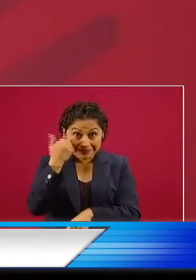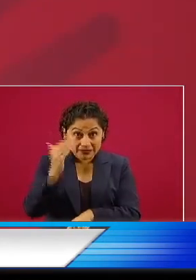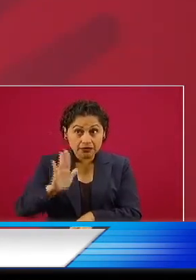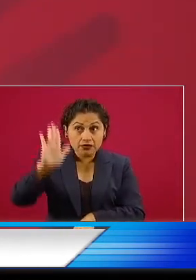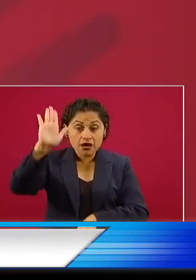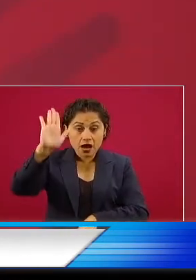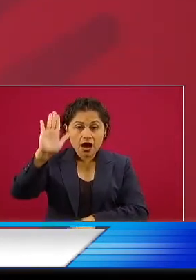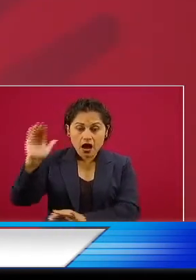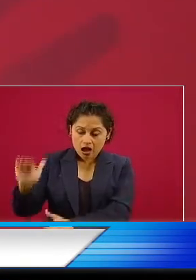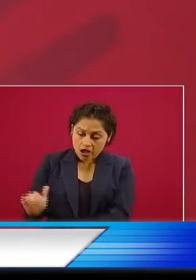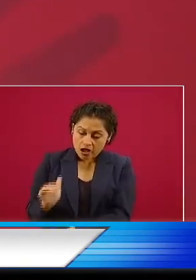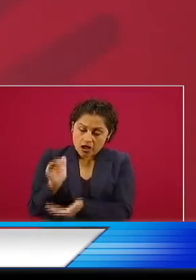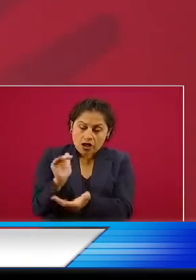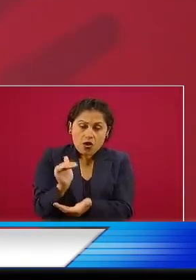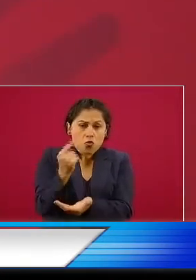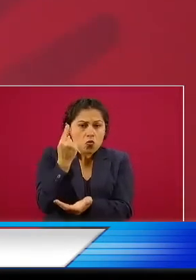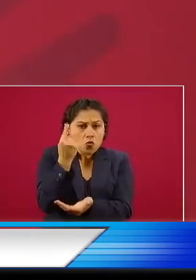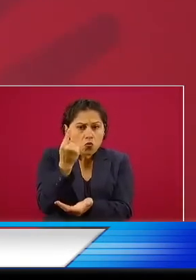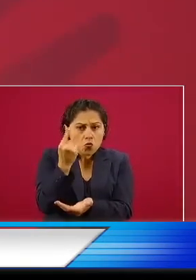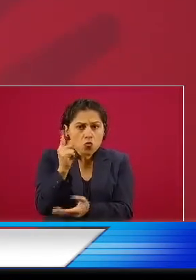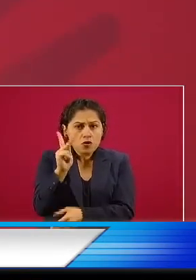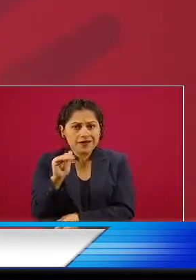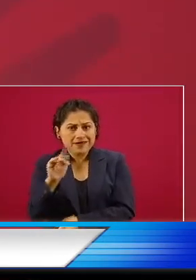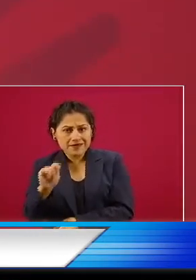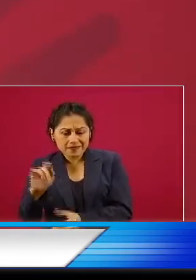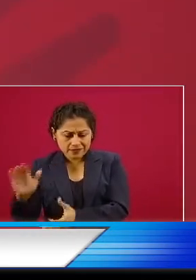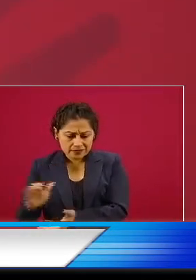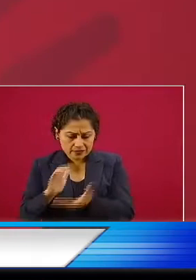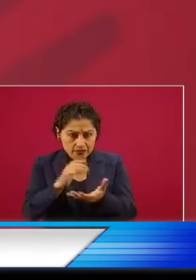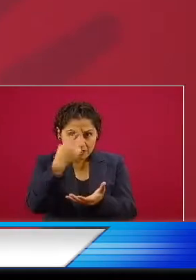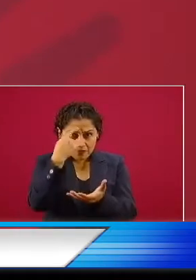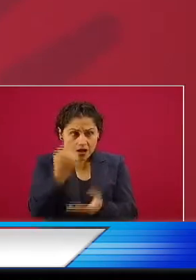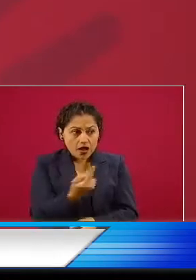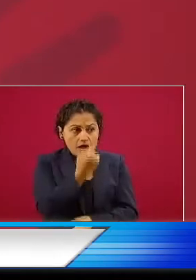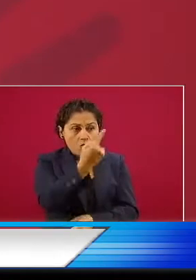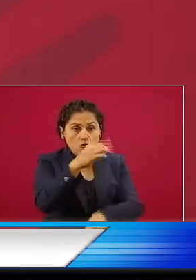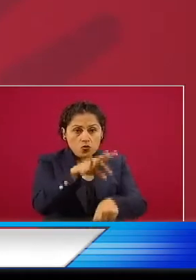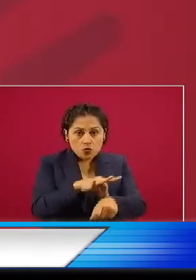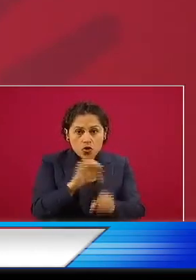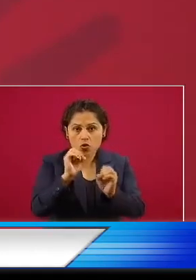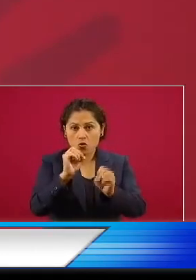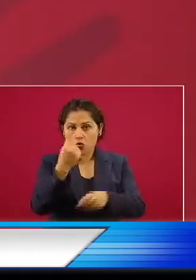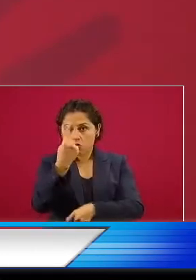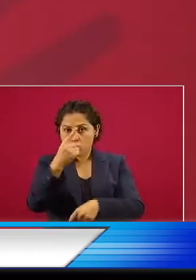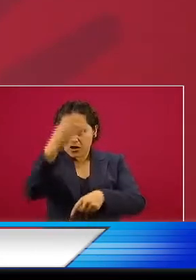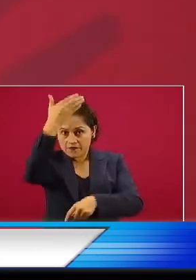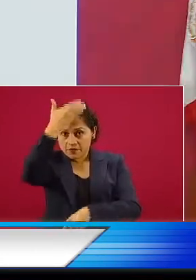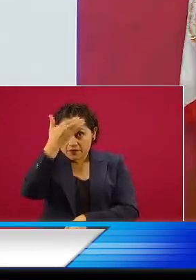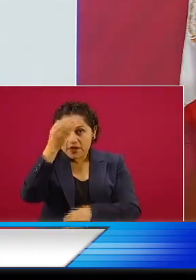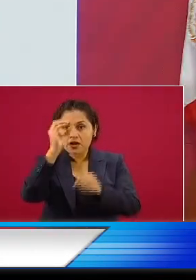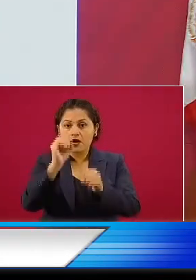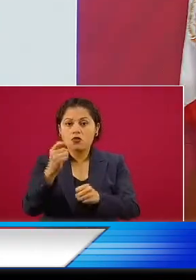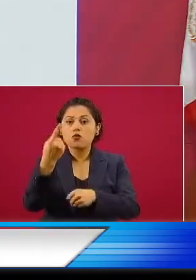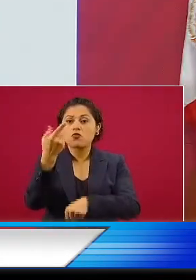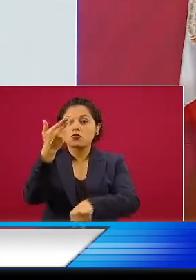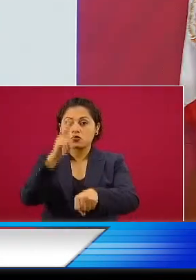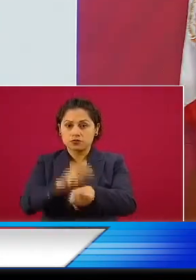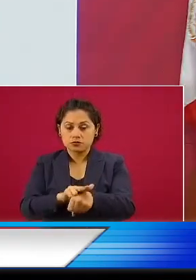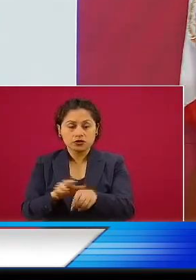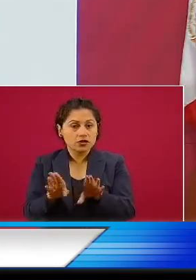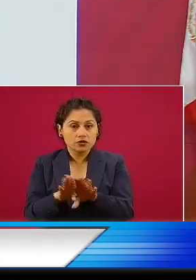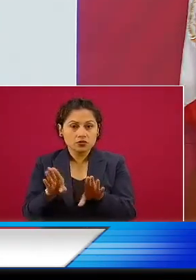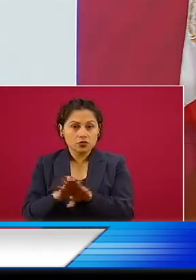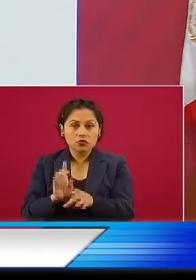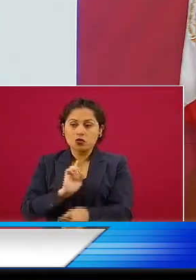aportan 340.000 kits de protección para personal médico, 3.000 noches gratuitas en más de 1.000 hoteles, además de 50